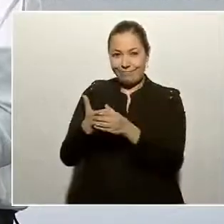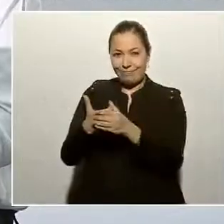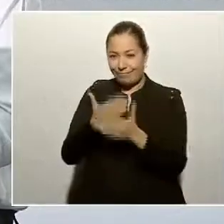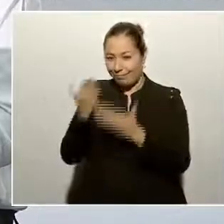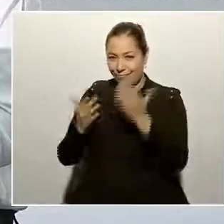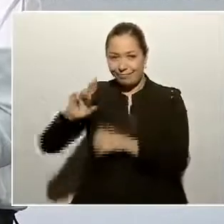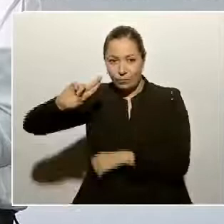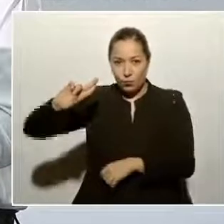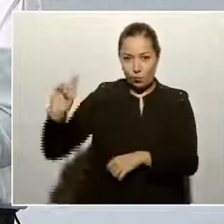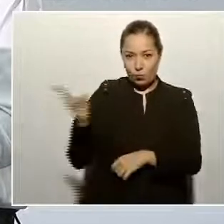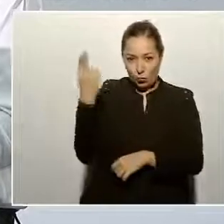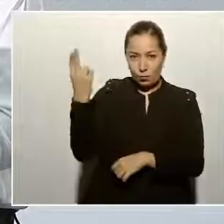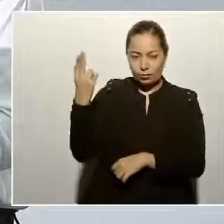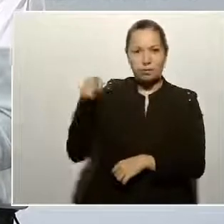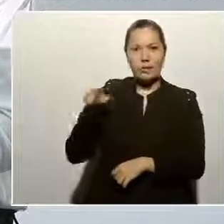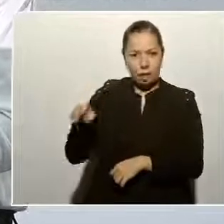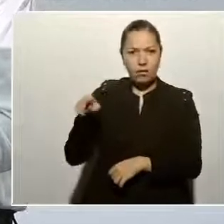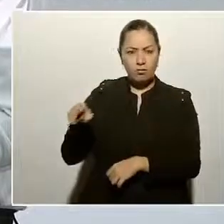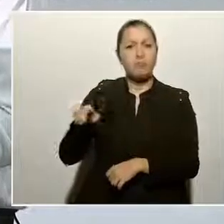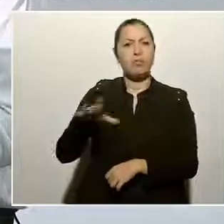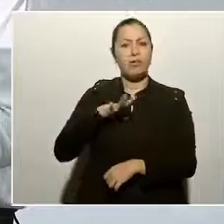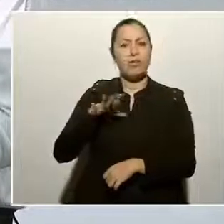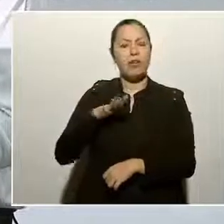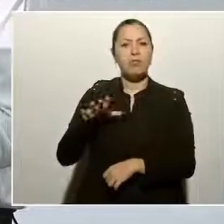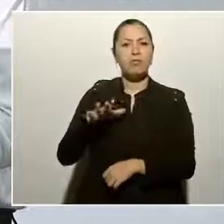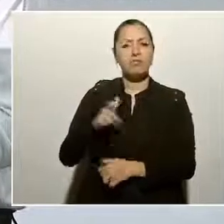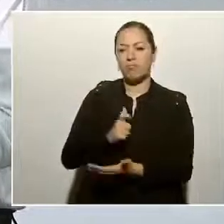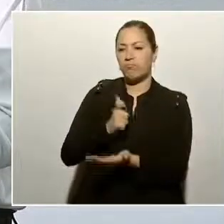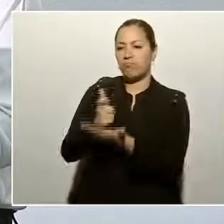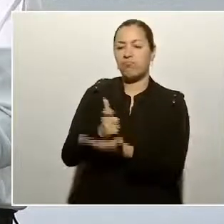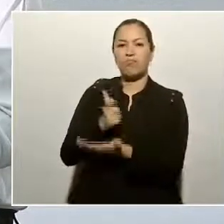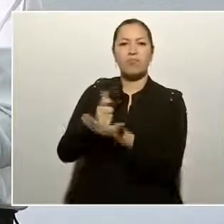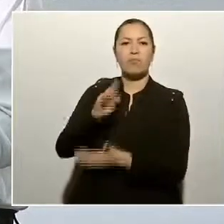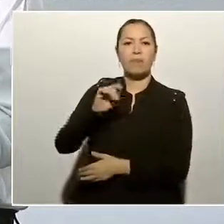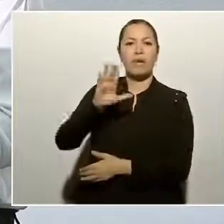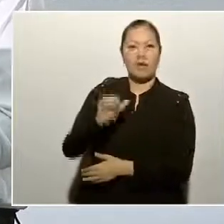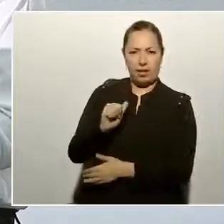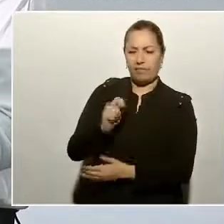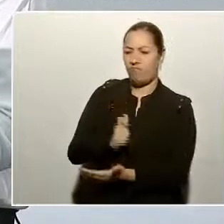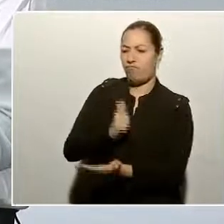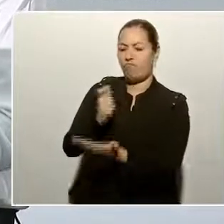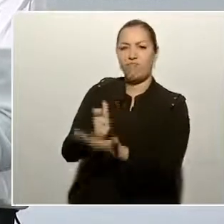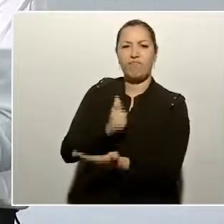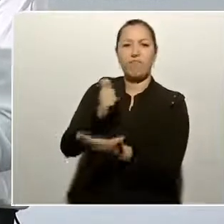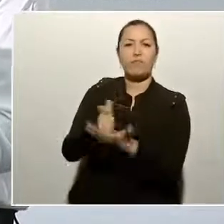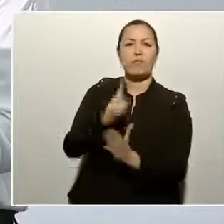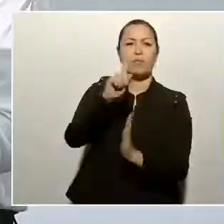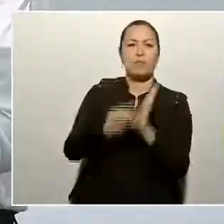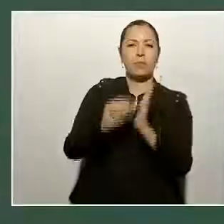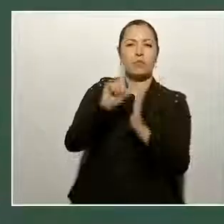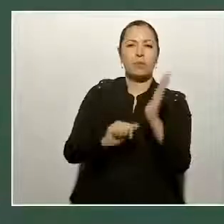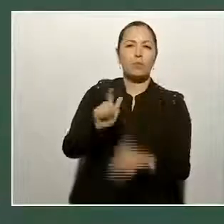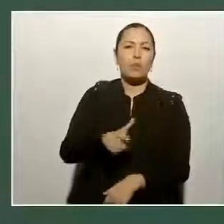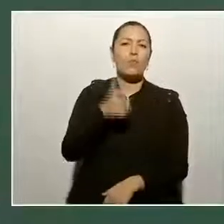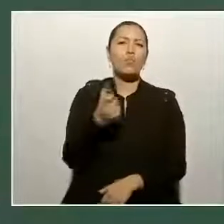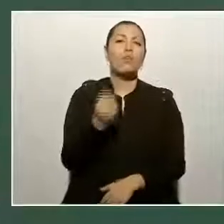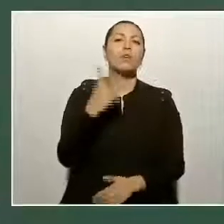reciben una beca mensual de 2.400. pesos,